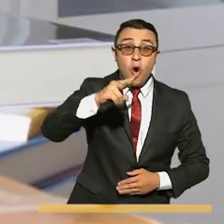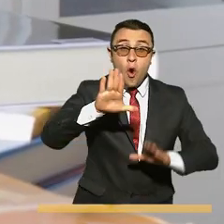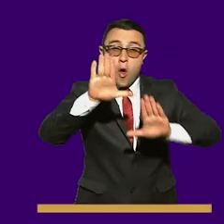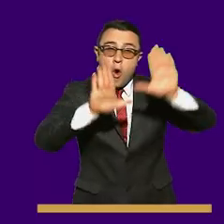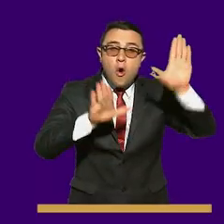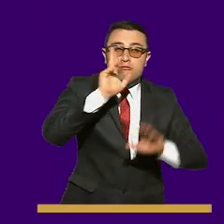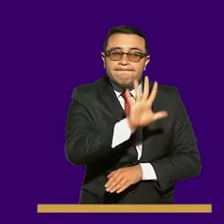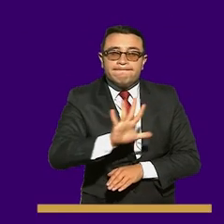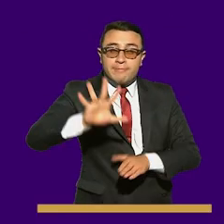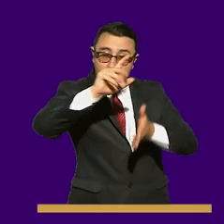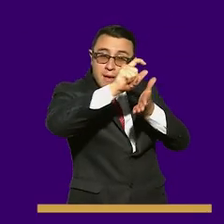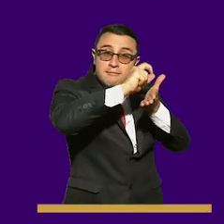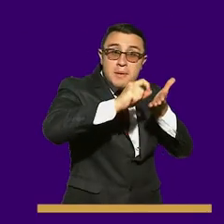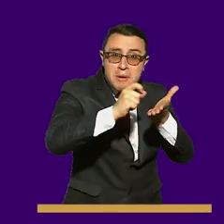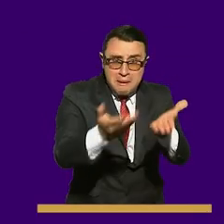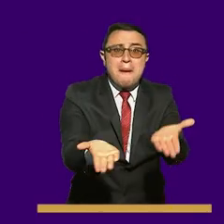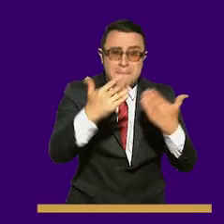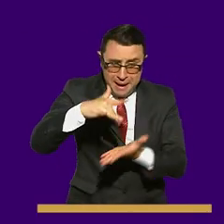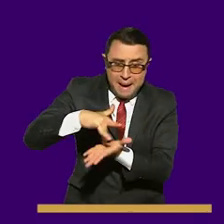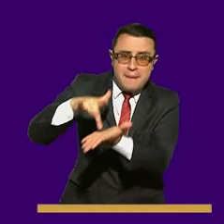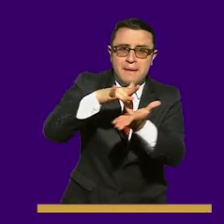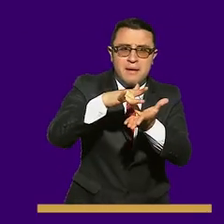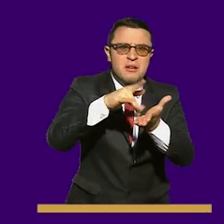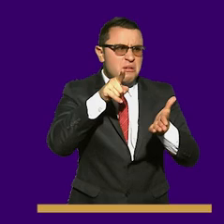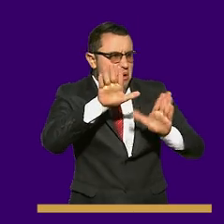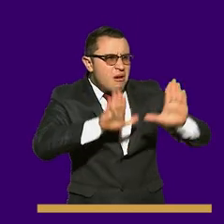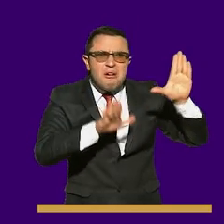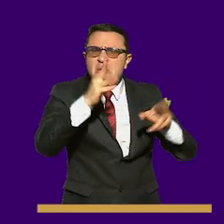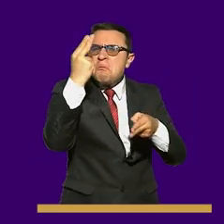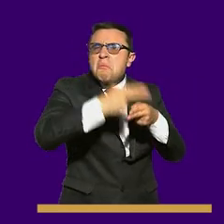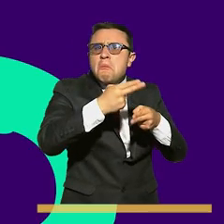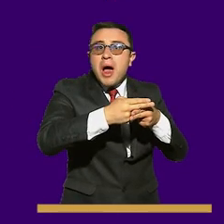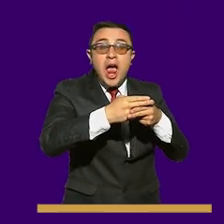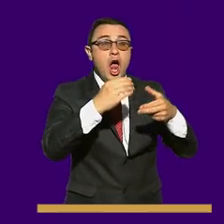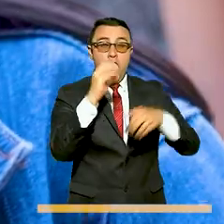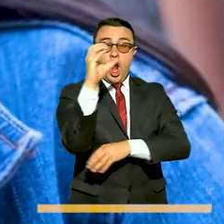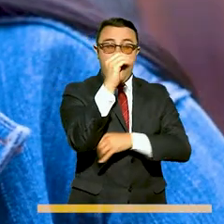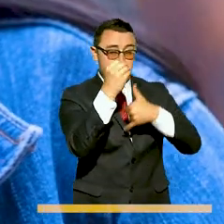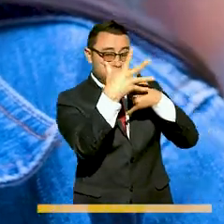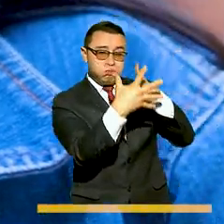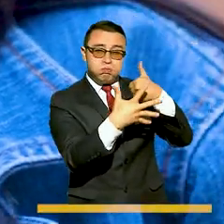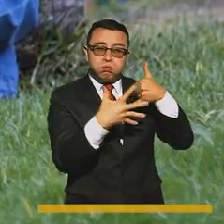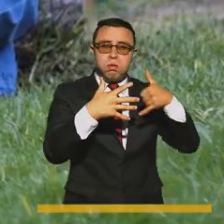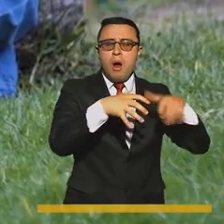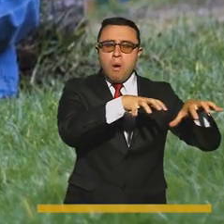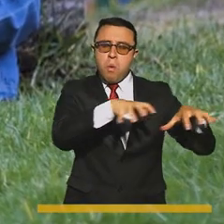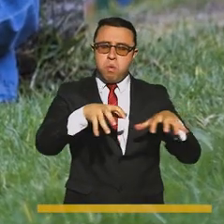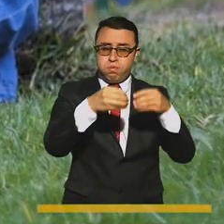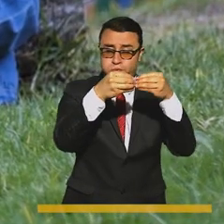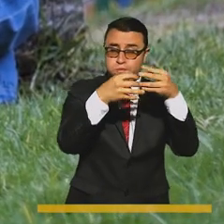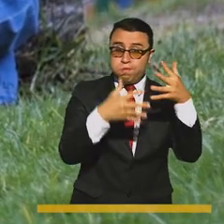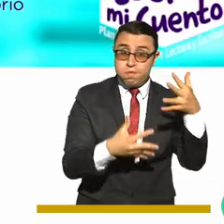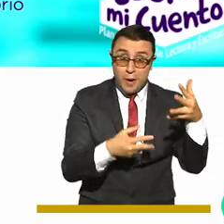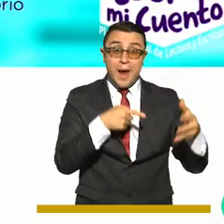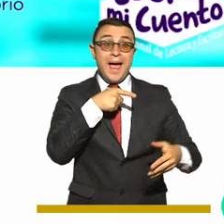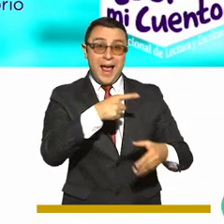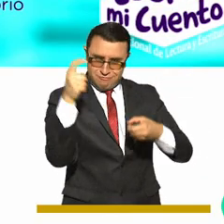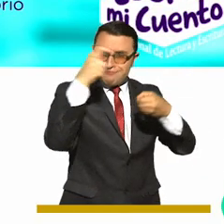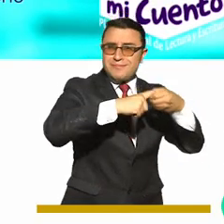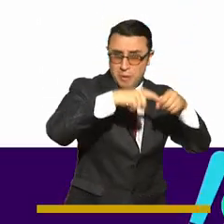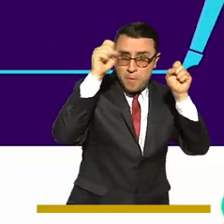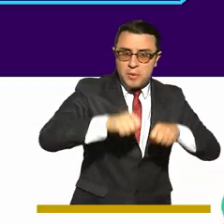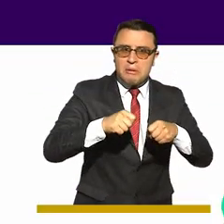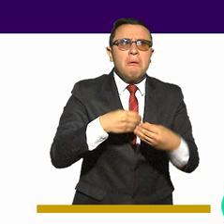Anímate a participar en el Concurso Nacional de Escritura Colombia Territorio de Historias ¡Es muy fácil! Solo debes buscar en